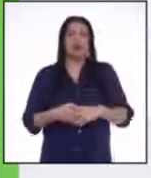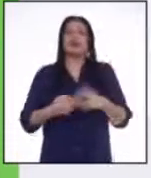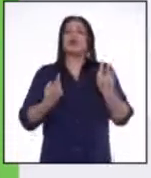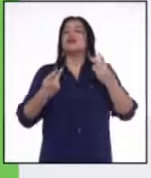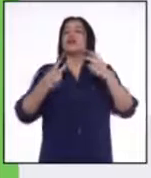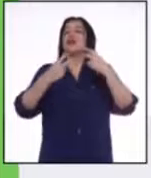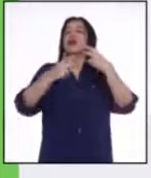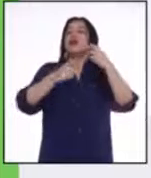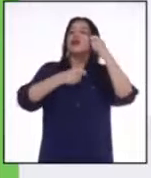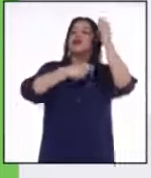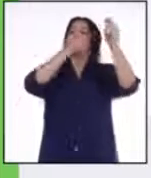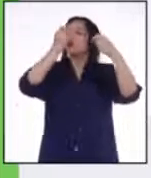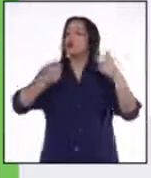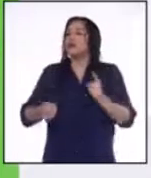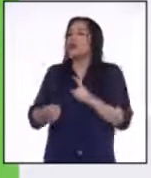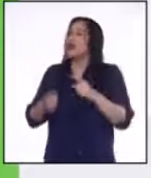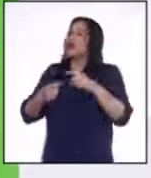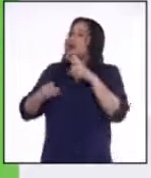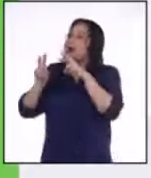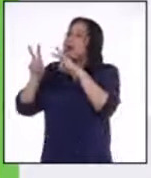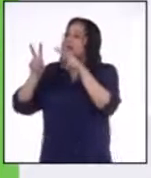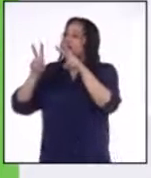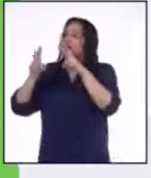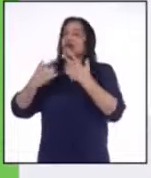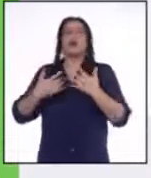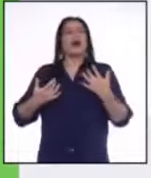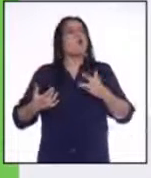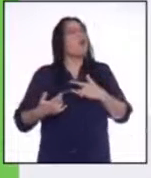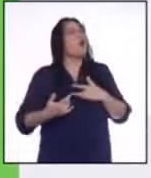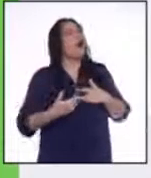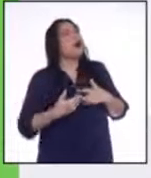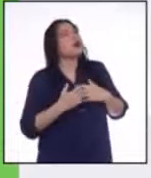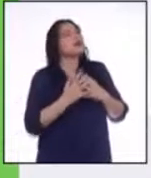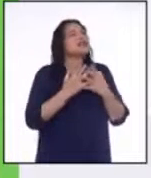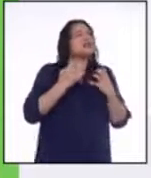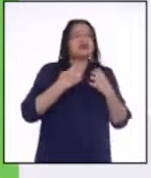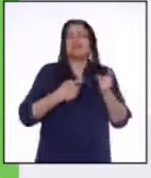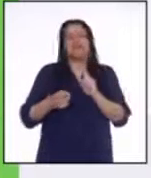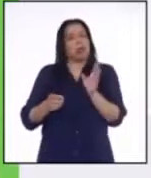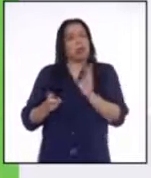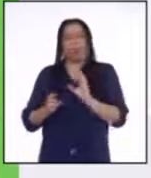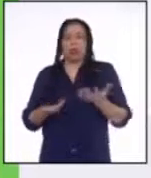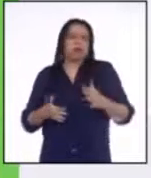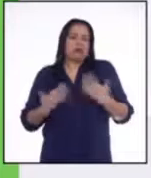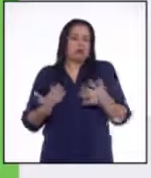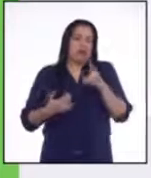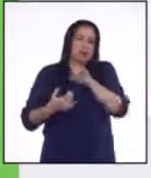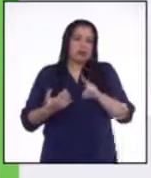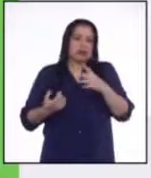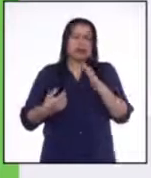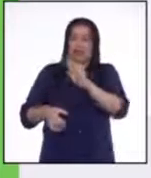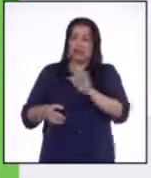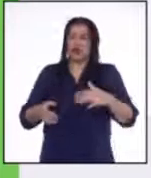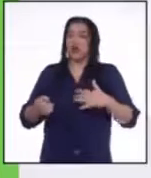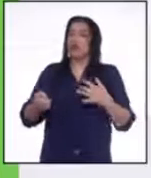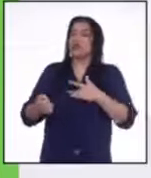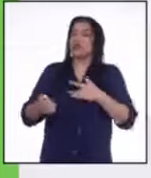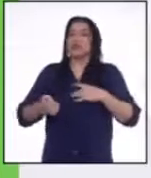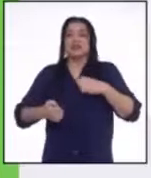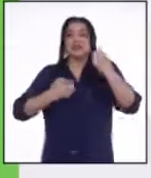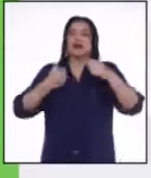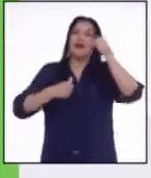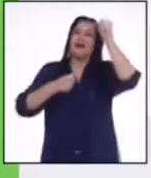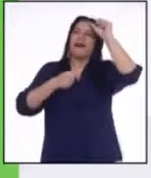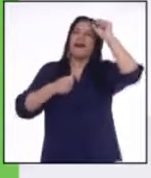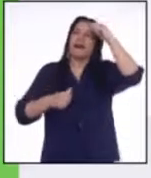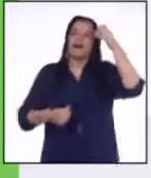el turista no se regresa con una emoción muy positiva sobre la Amazonía. De nada sirve educar si el niño no lleva una emoción que se recuerde